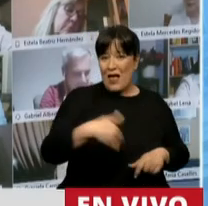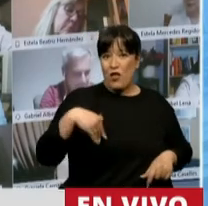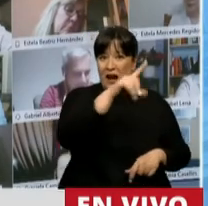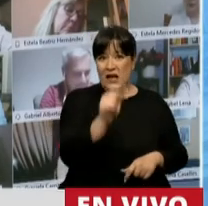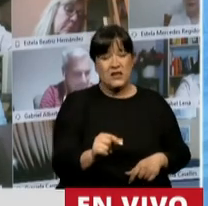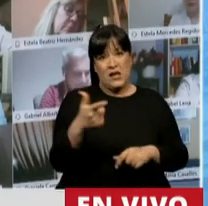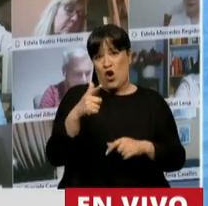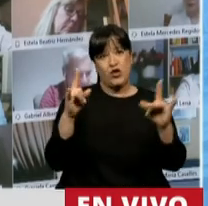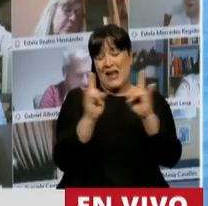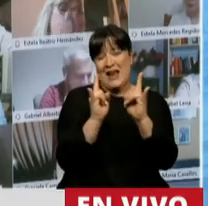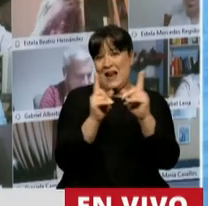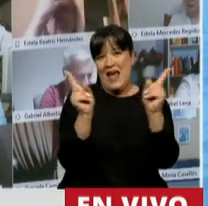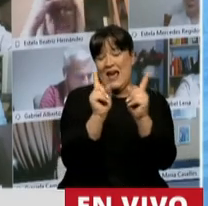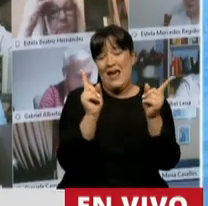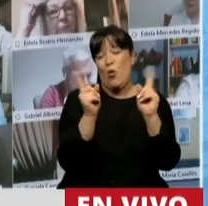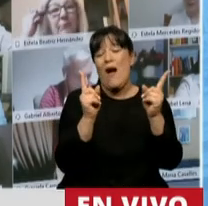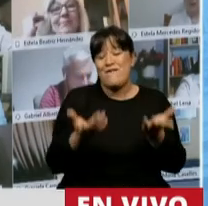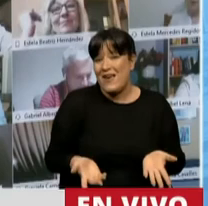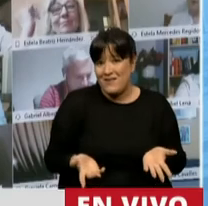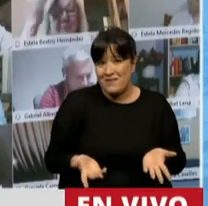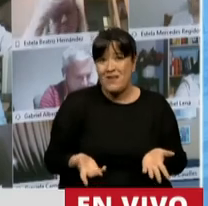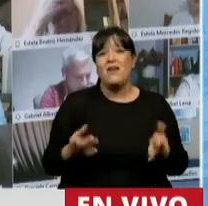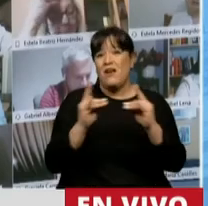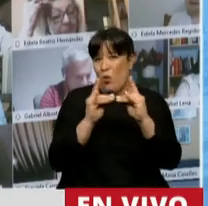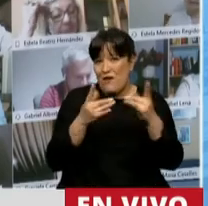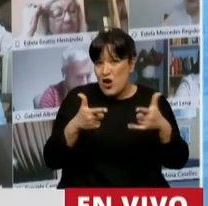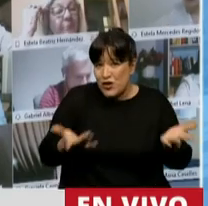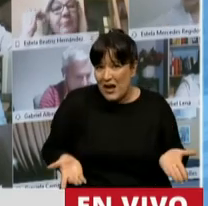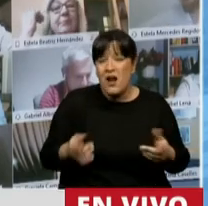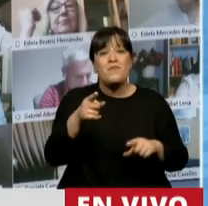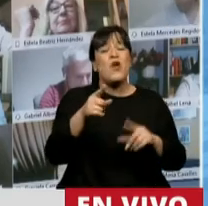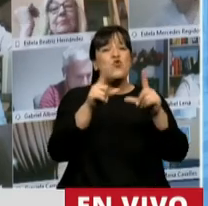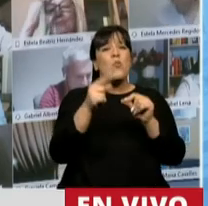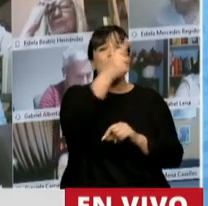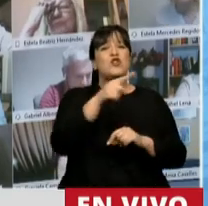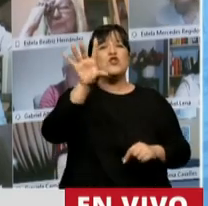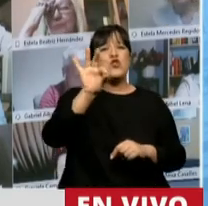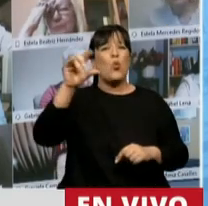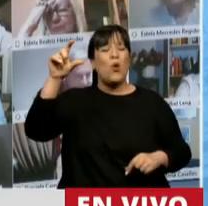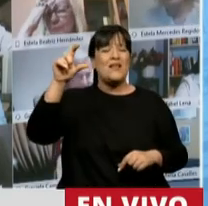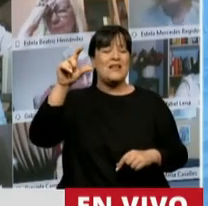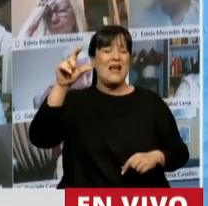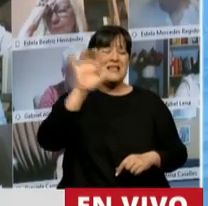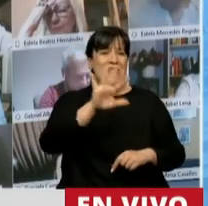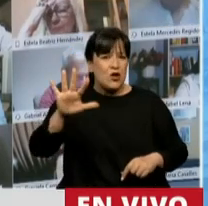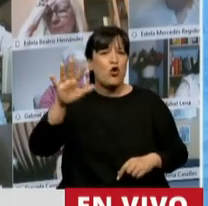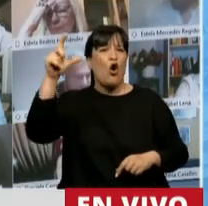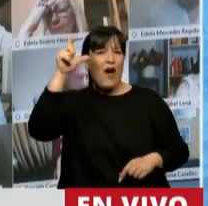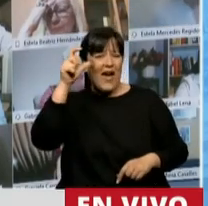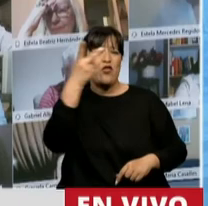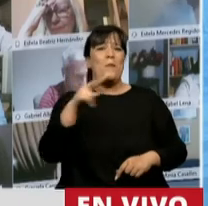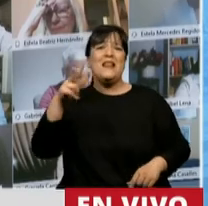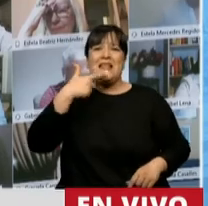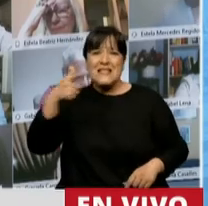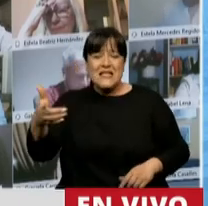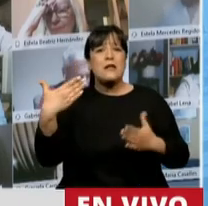acceso a la red. ¿Y saben lo que dice esa resolución? Tiene el número 155E del 2017, que se le